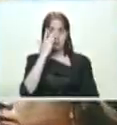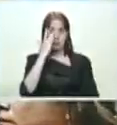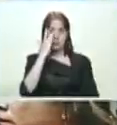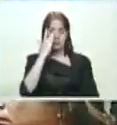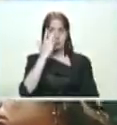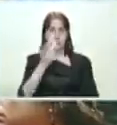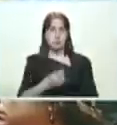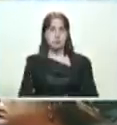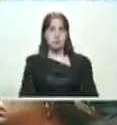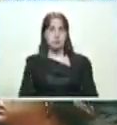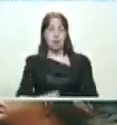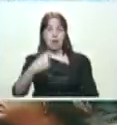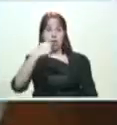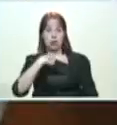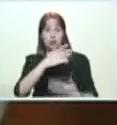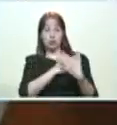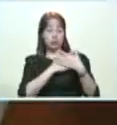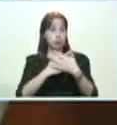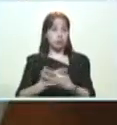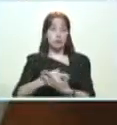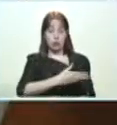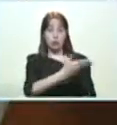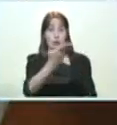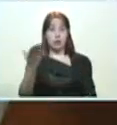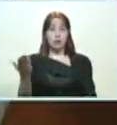Y yo me pongo a la orden de ustedes.